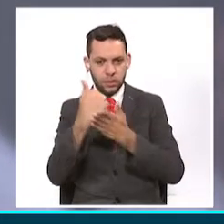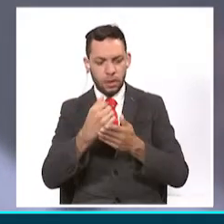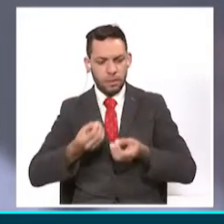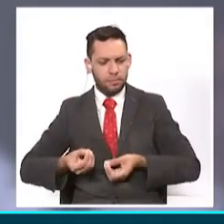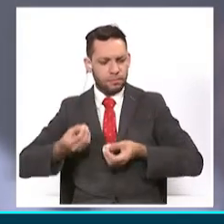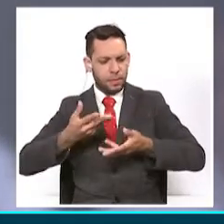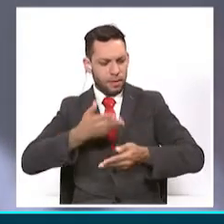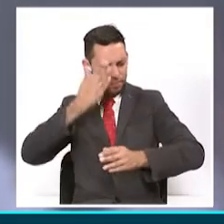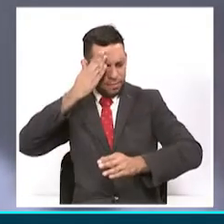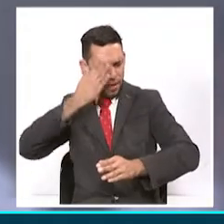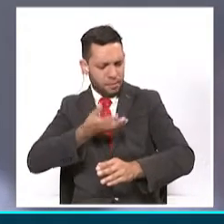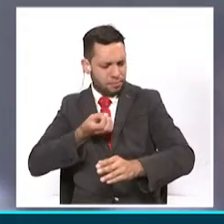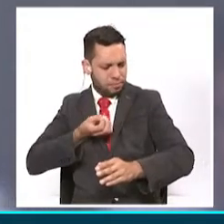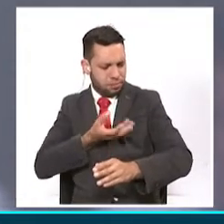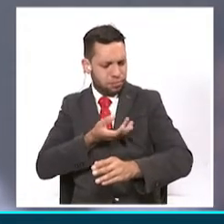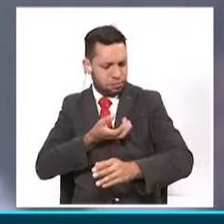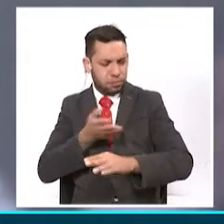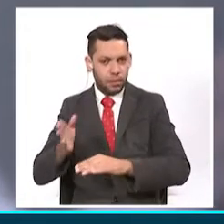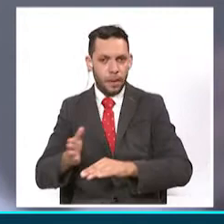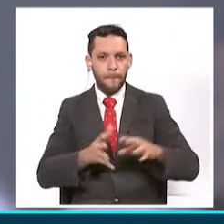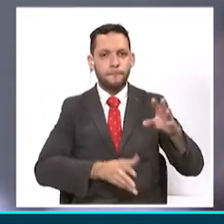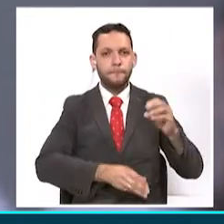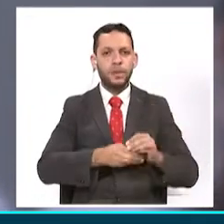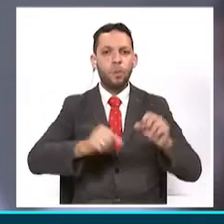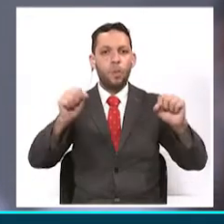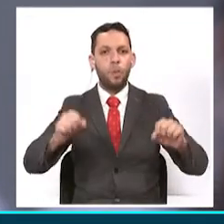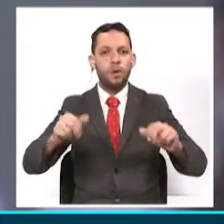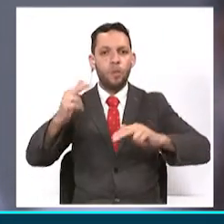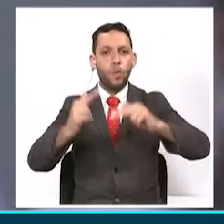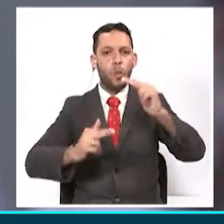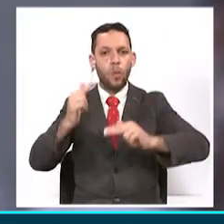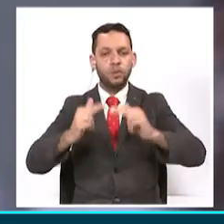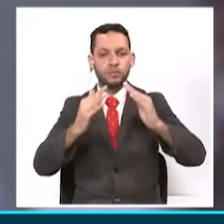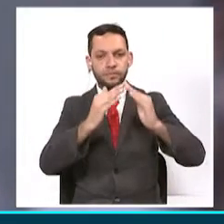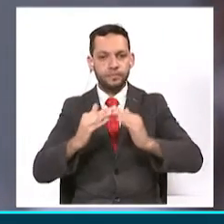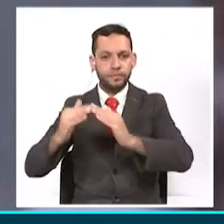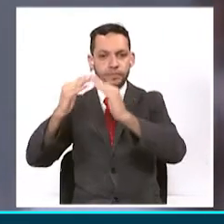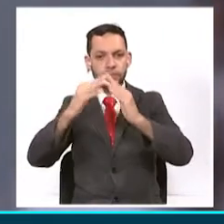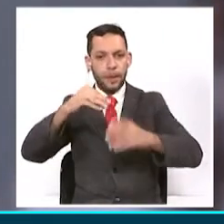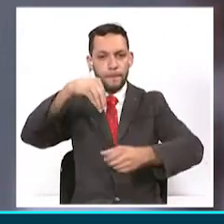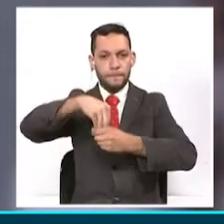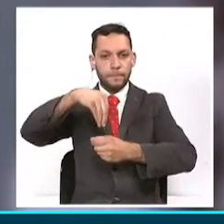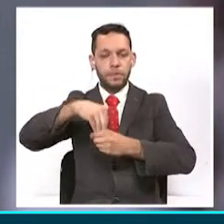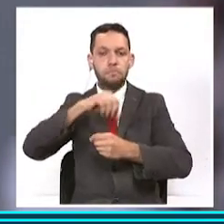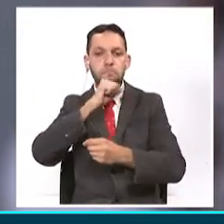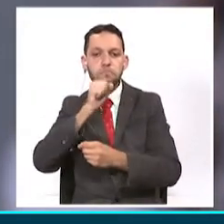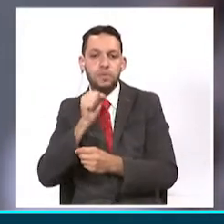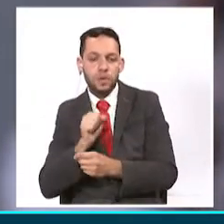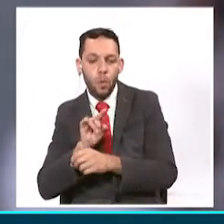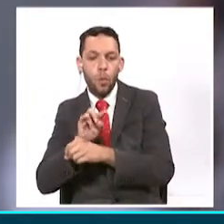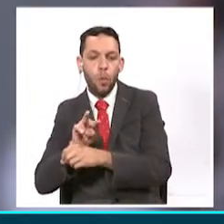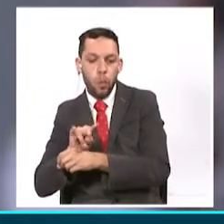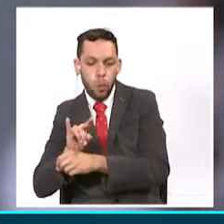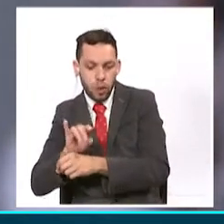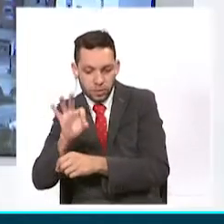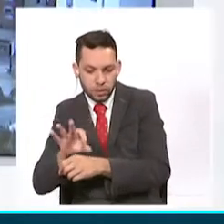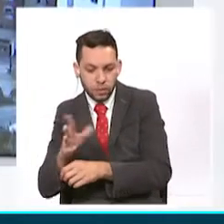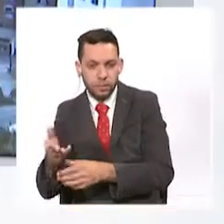es que durante este año se realizará la construcción de cuatro centros Vida en Caldas para la atención integral al adulto mayor.